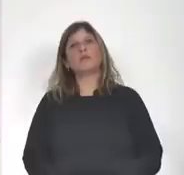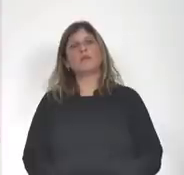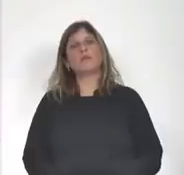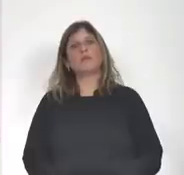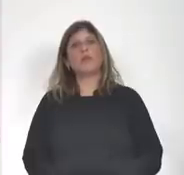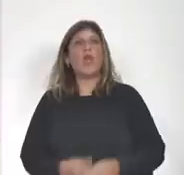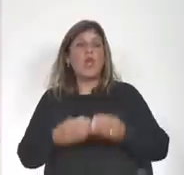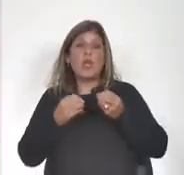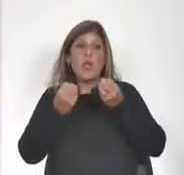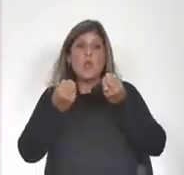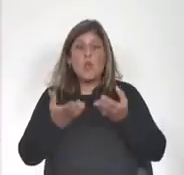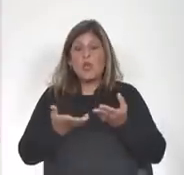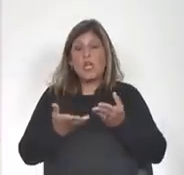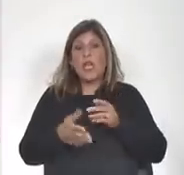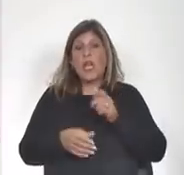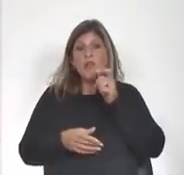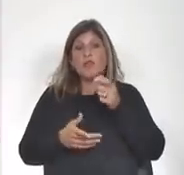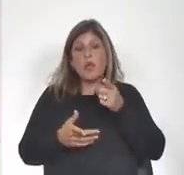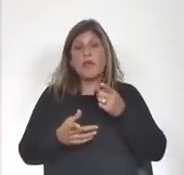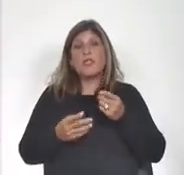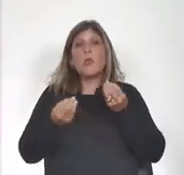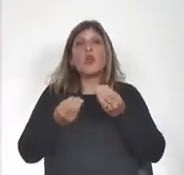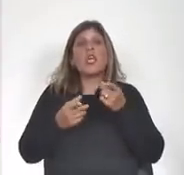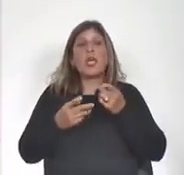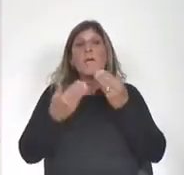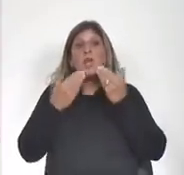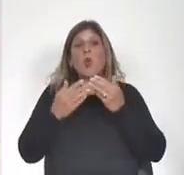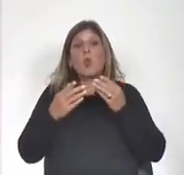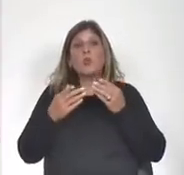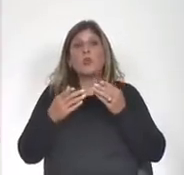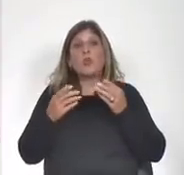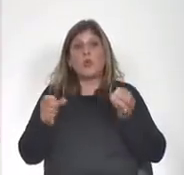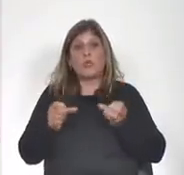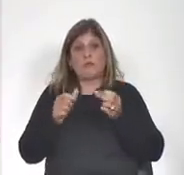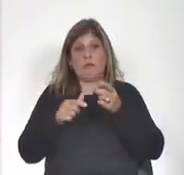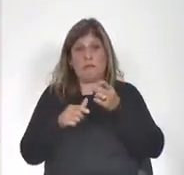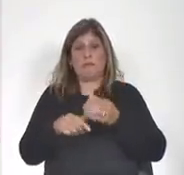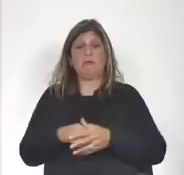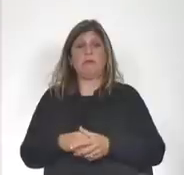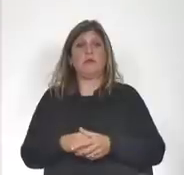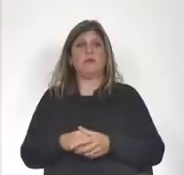el porqué el fundamento de las preguntas que hacemos porque no las queremos hacer al vuelo